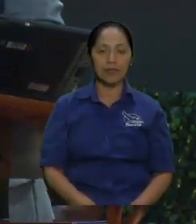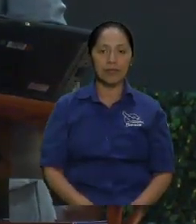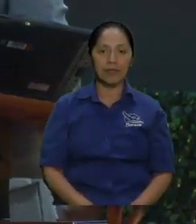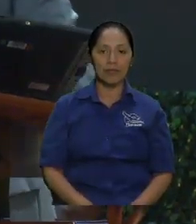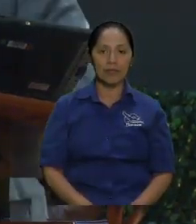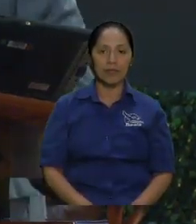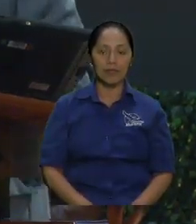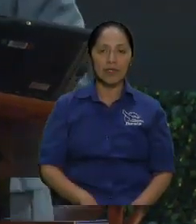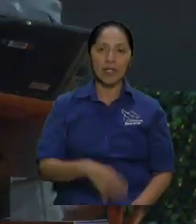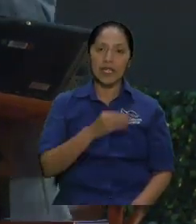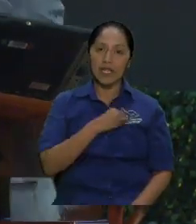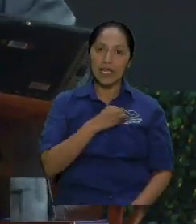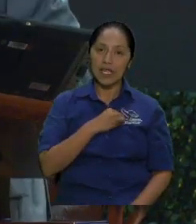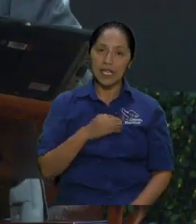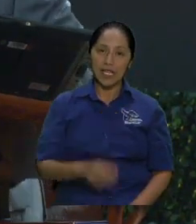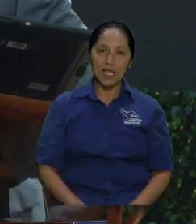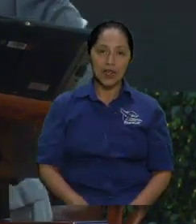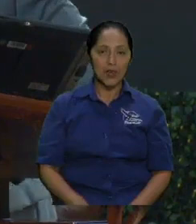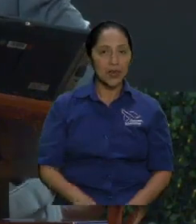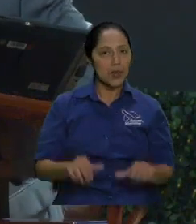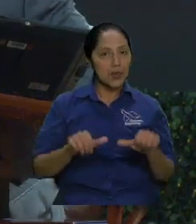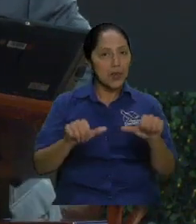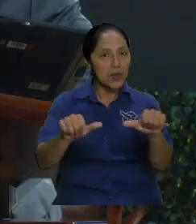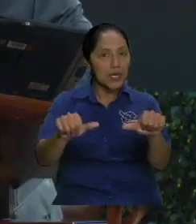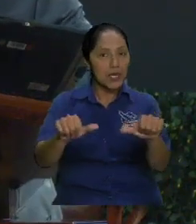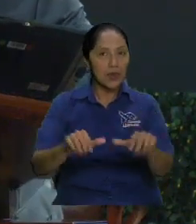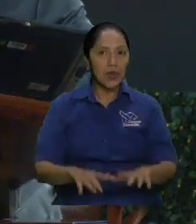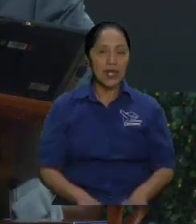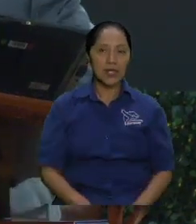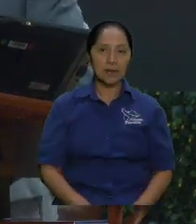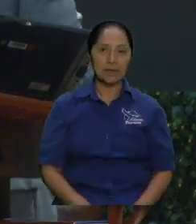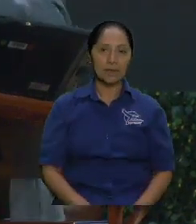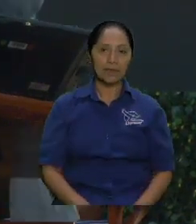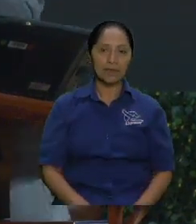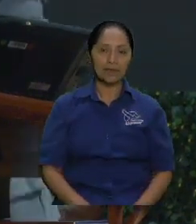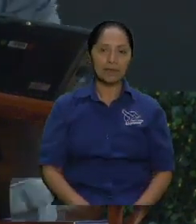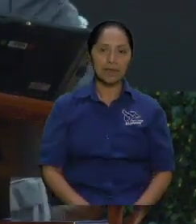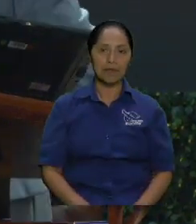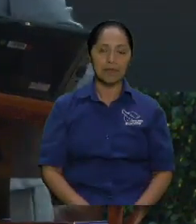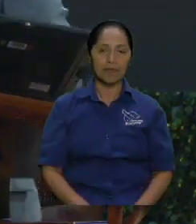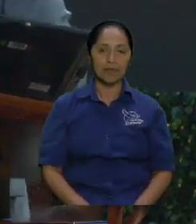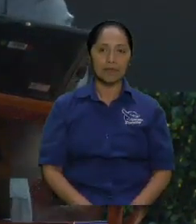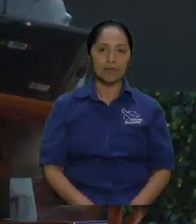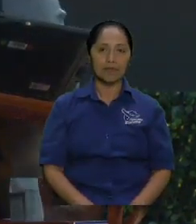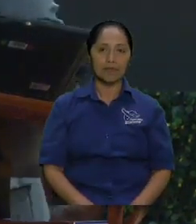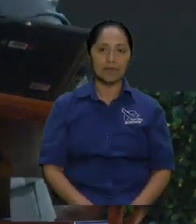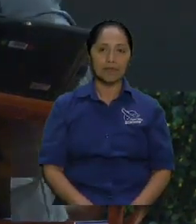pero quiero continuar un breve momento porque vamos a ver que hora es estoy re bien